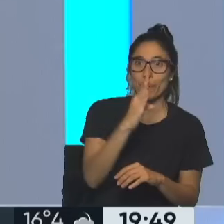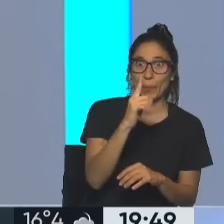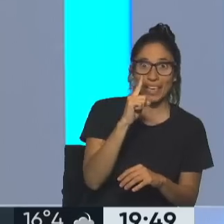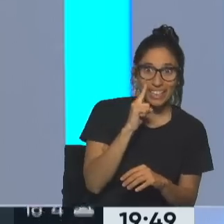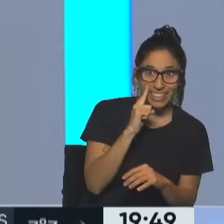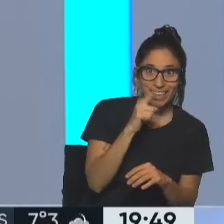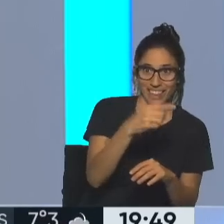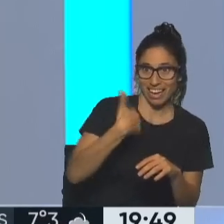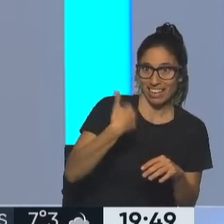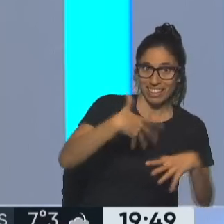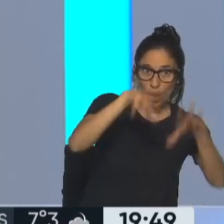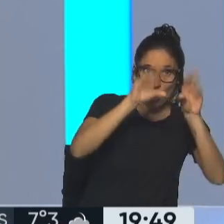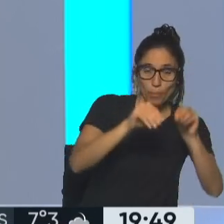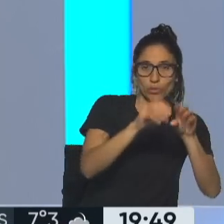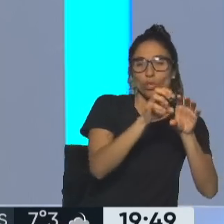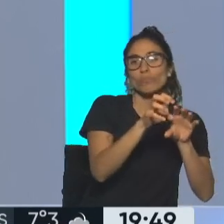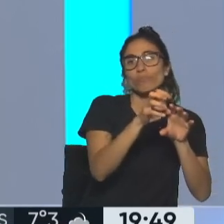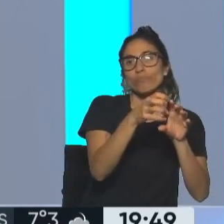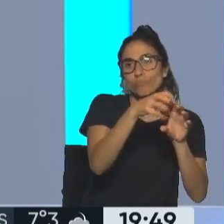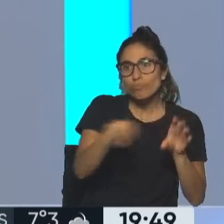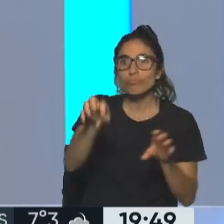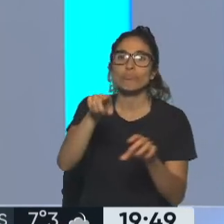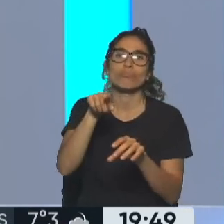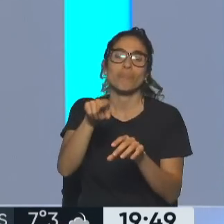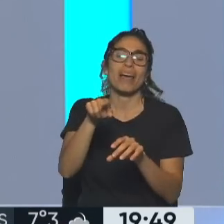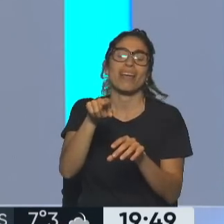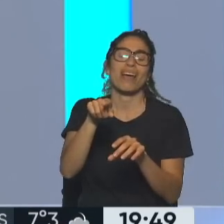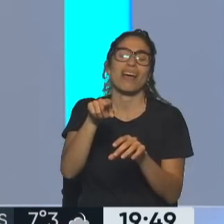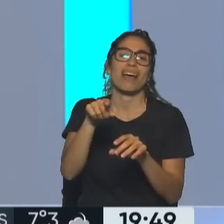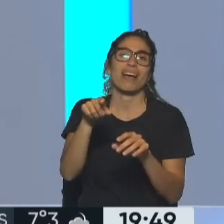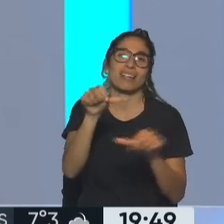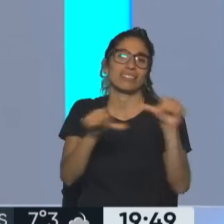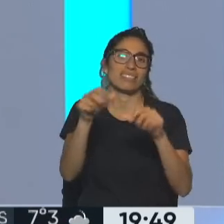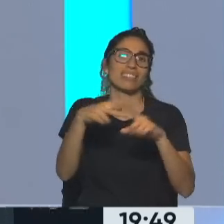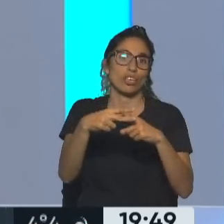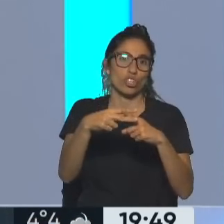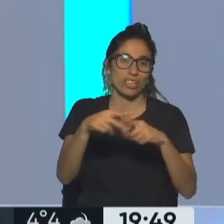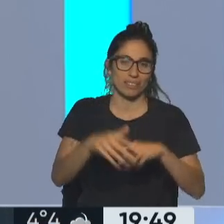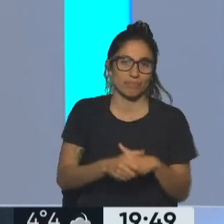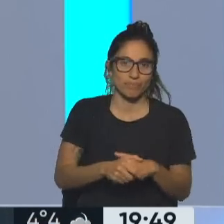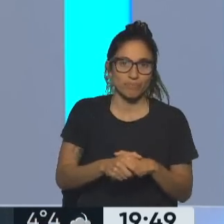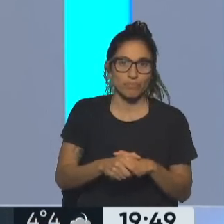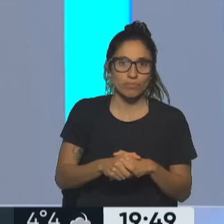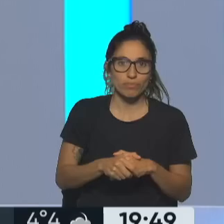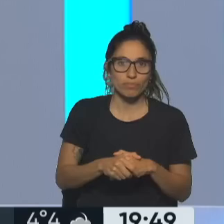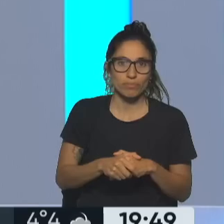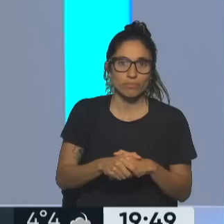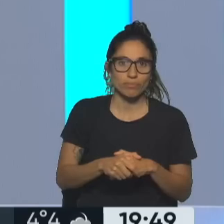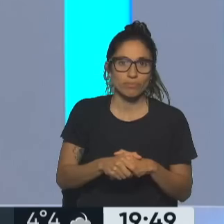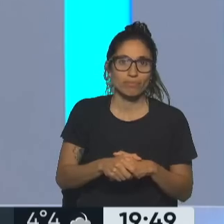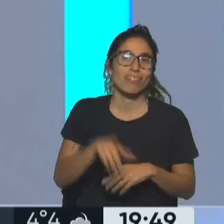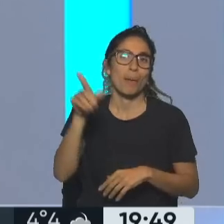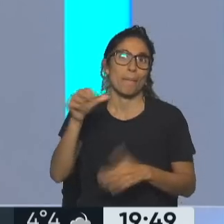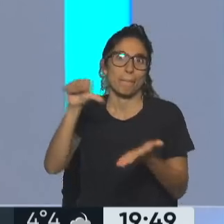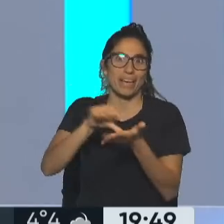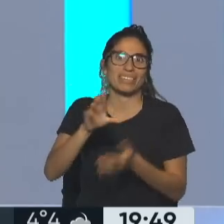ciencia y tecnología, Israel invierte el 5%. Claro. Imaginemos la diferencia que hay, si yo le dijera a Israel, mira, eso no hay que invertir en ciencia y tecnología,